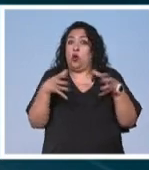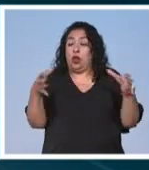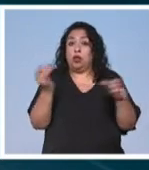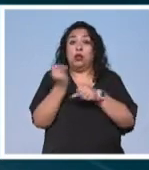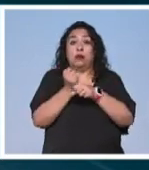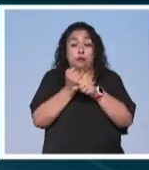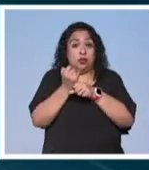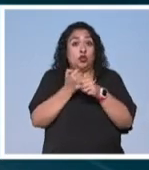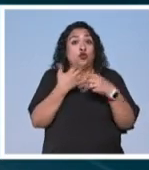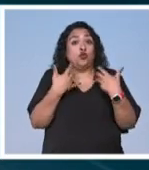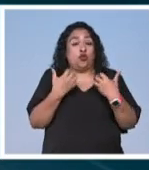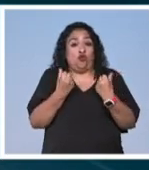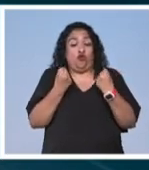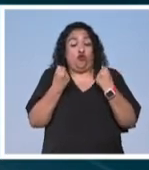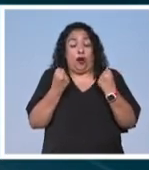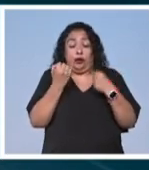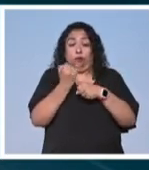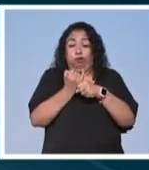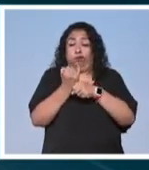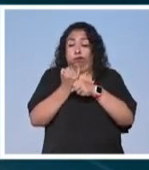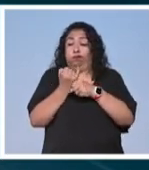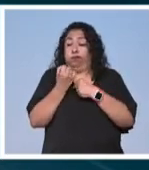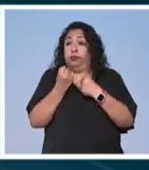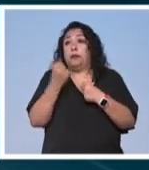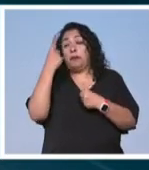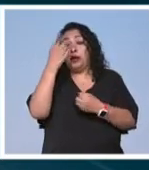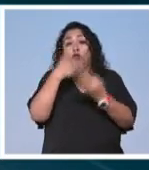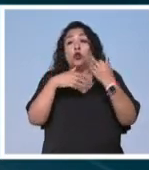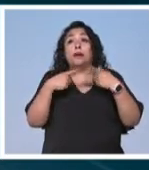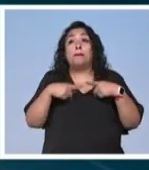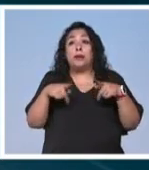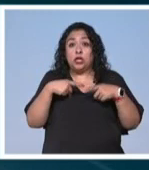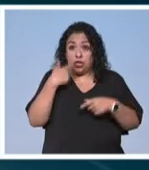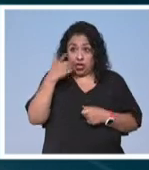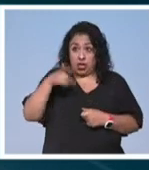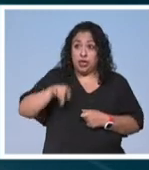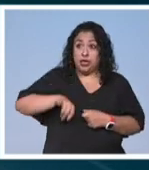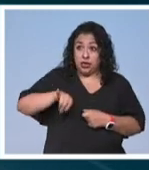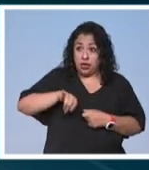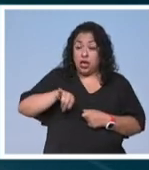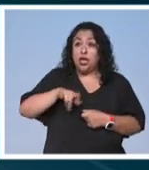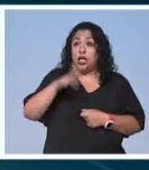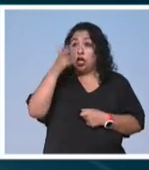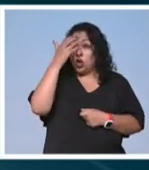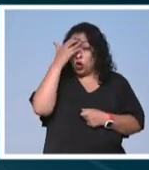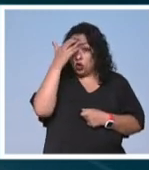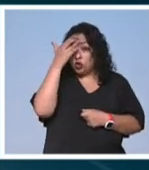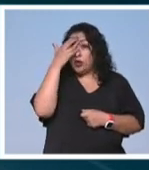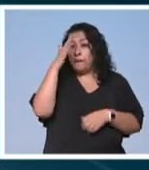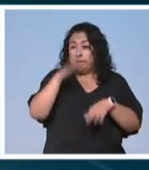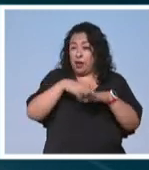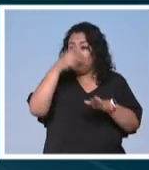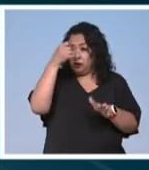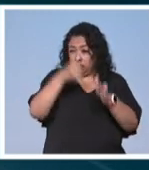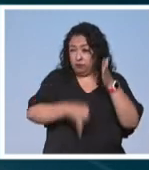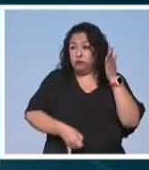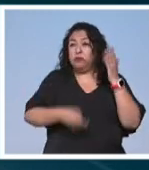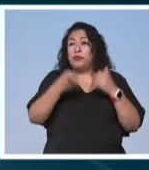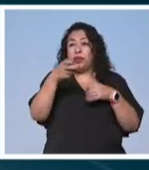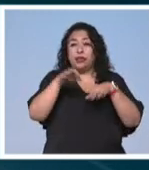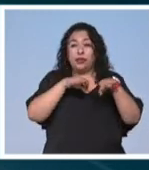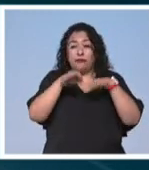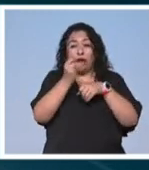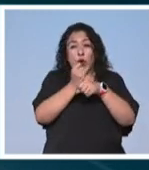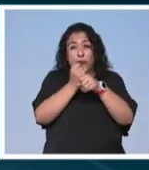una investigación bastante robusto y bueno para todas las personas que estén interesadas en conocer todavía más a profundidad este